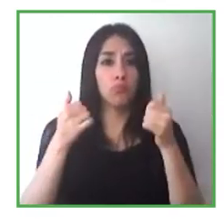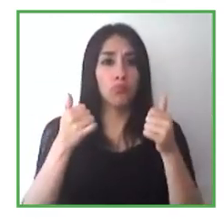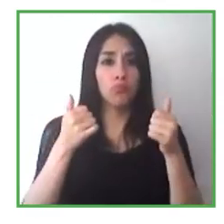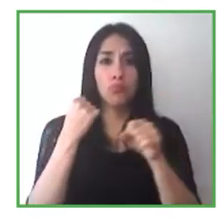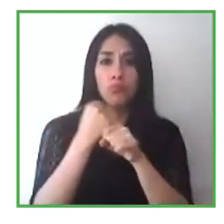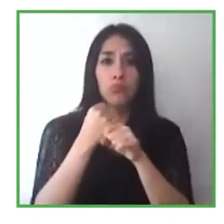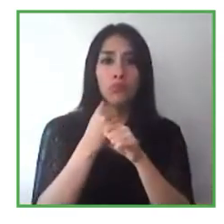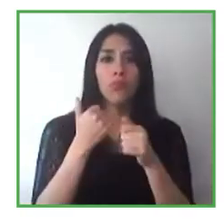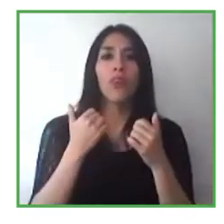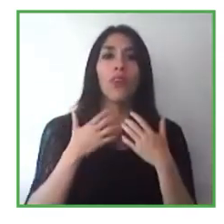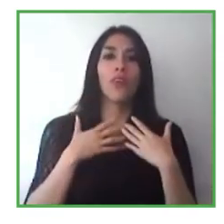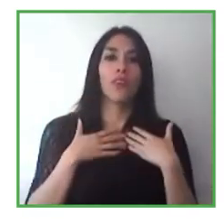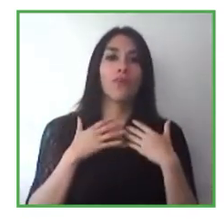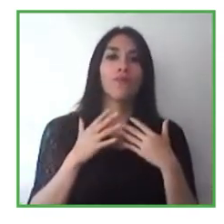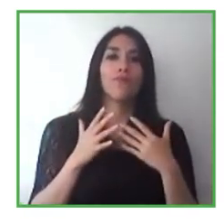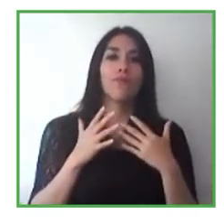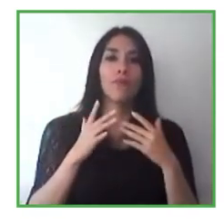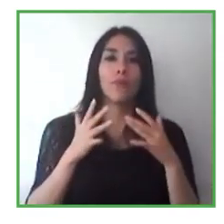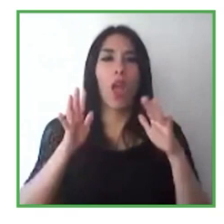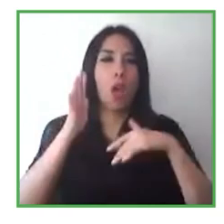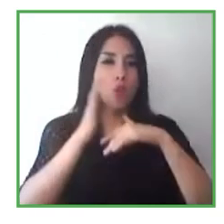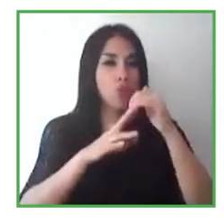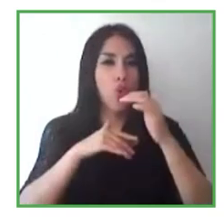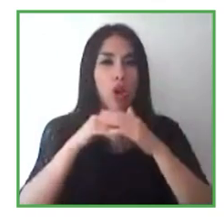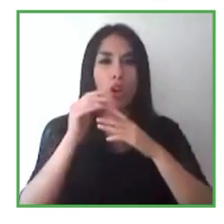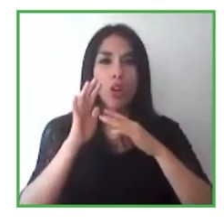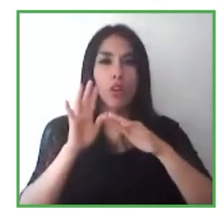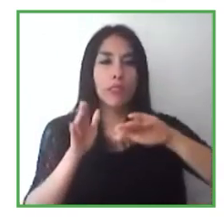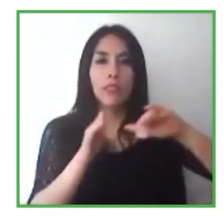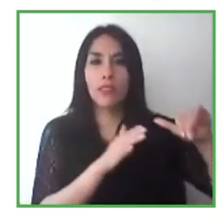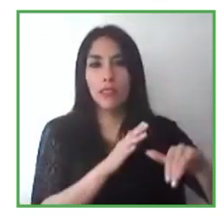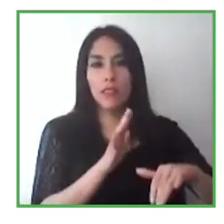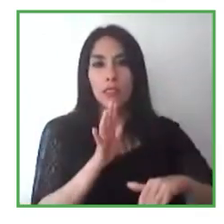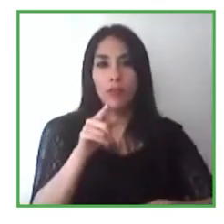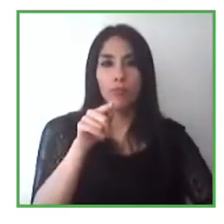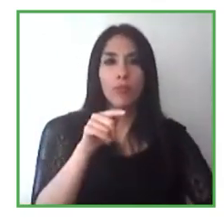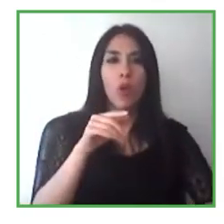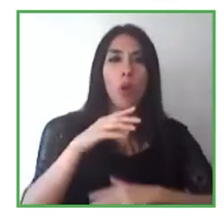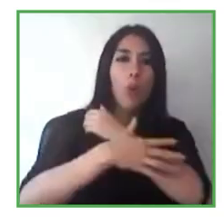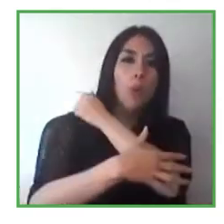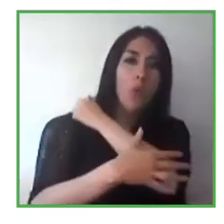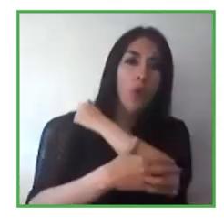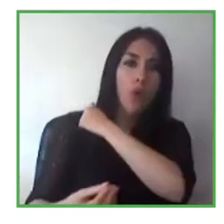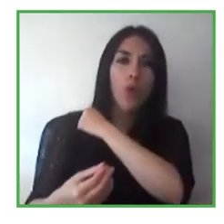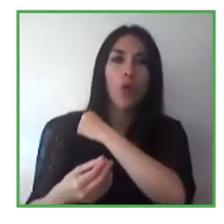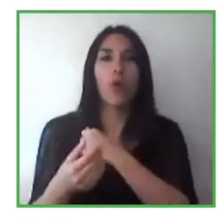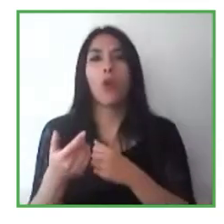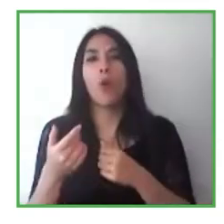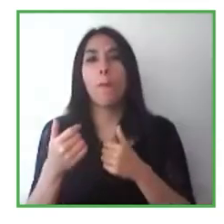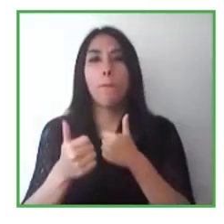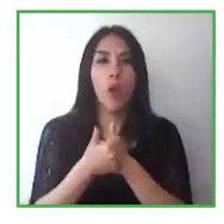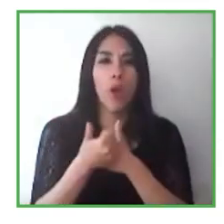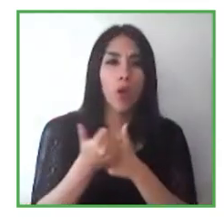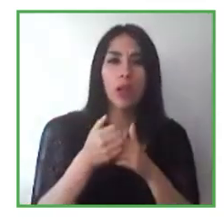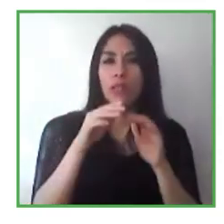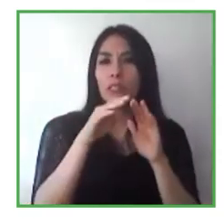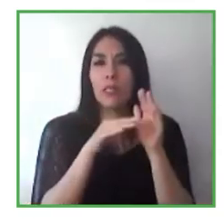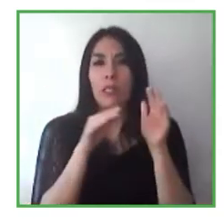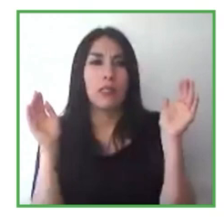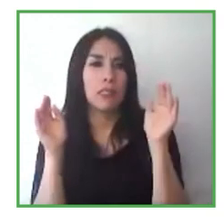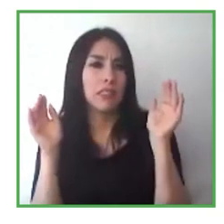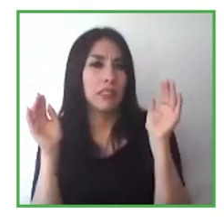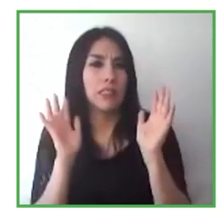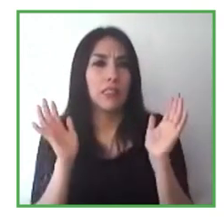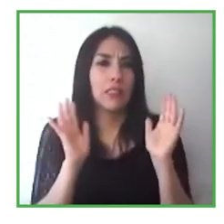automáticamente vamos a excluir a las personas en situación de pobreza que tienen un pequeño departamento y que viven con